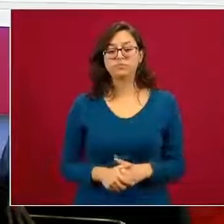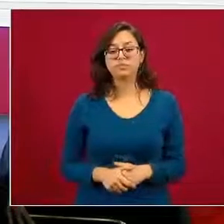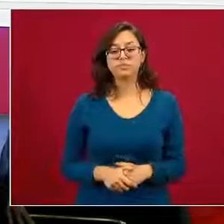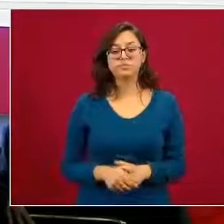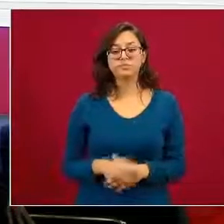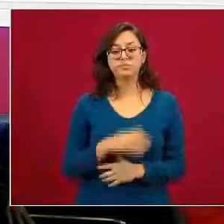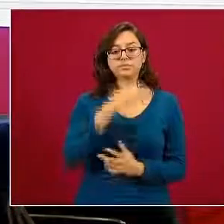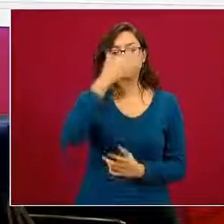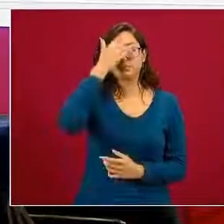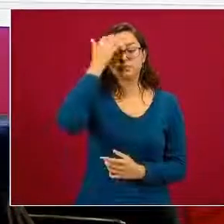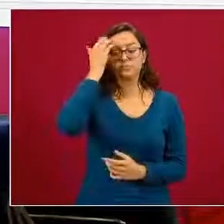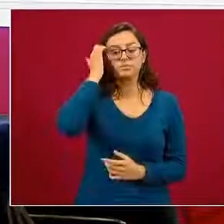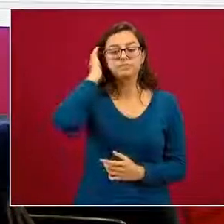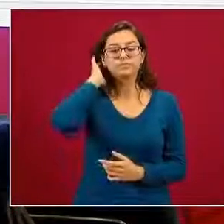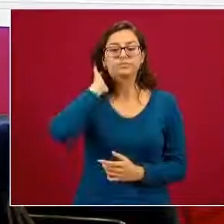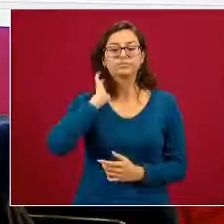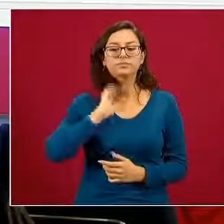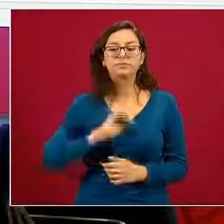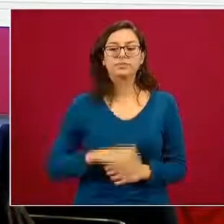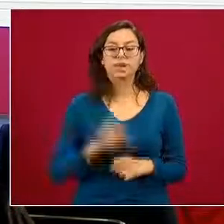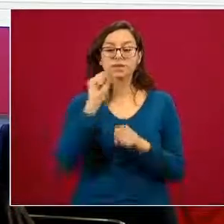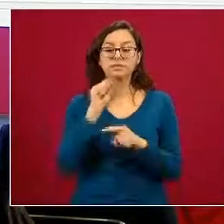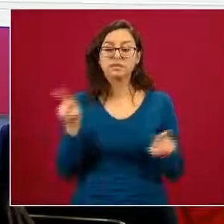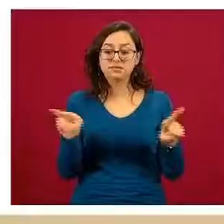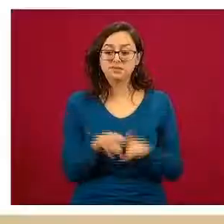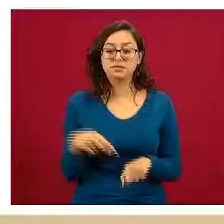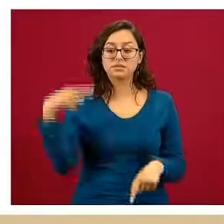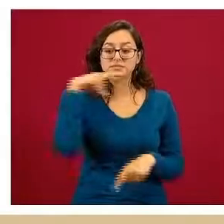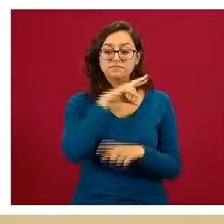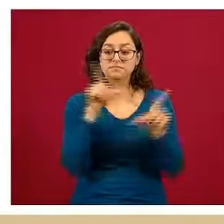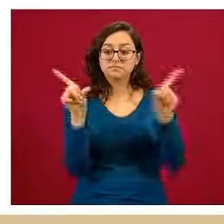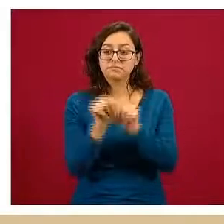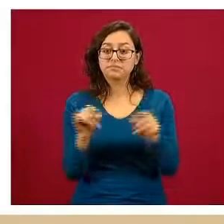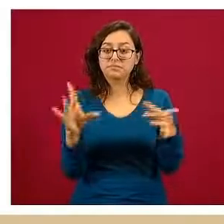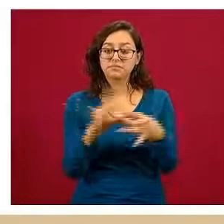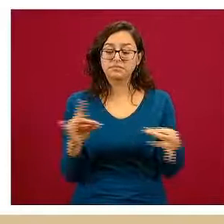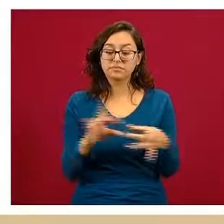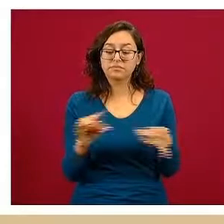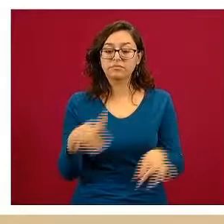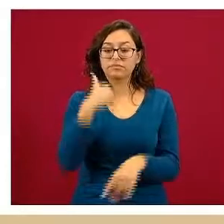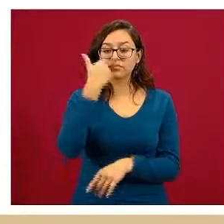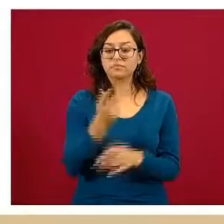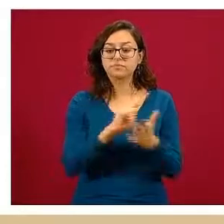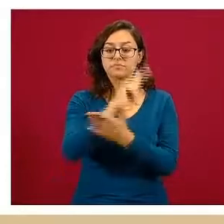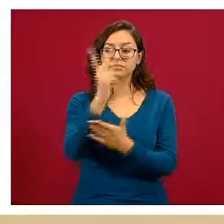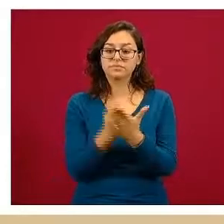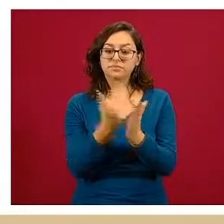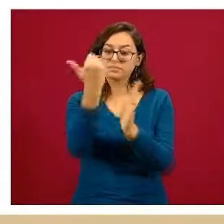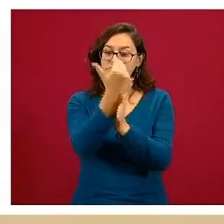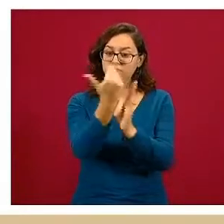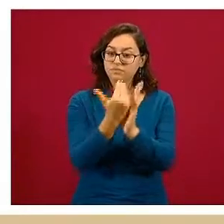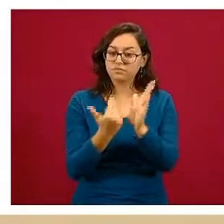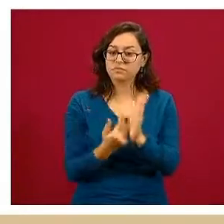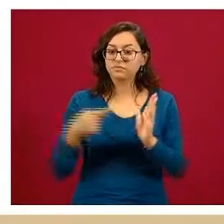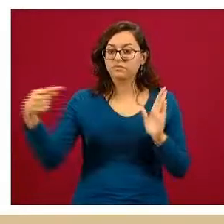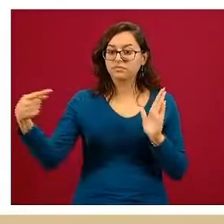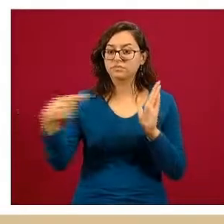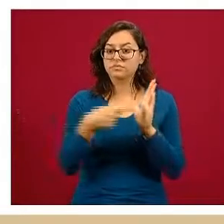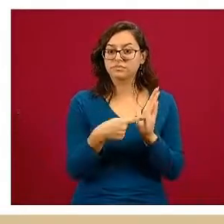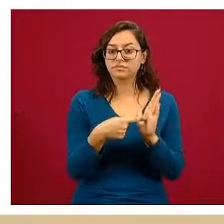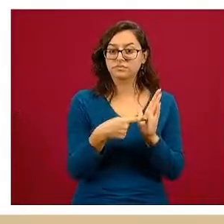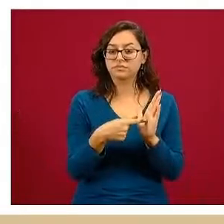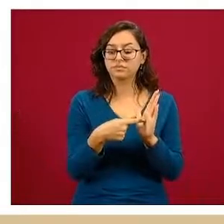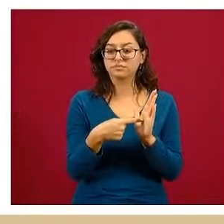muy rápidamente quería enfatizar en los puntos que están planteados en el Programa Nacional de